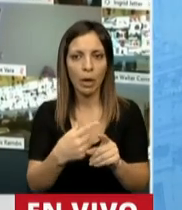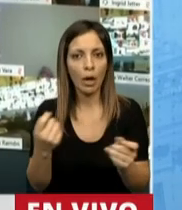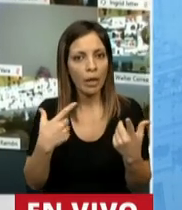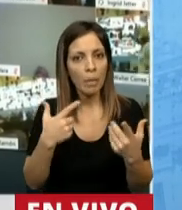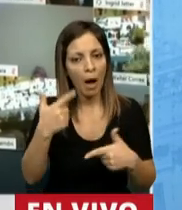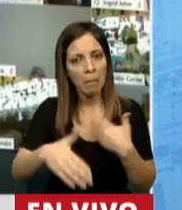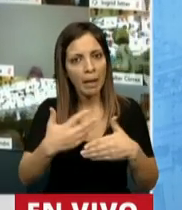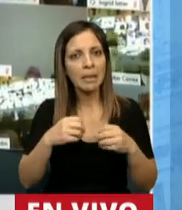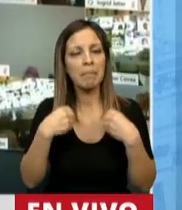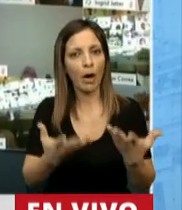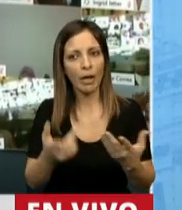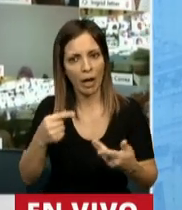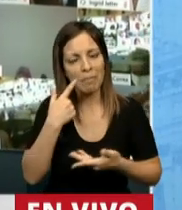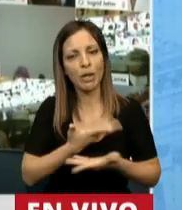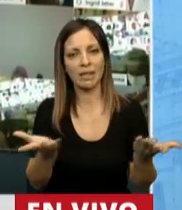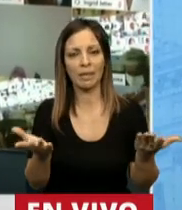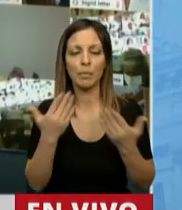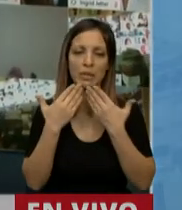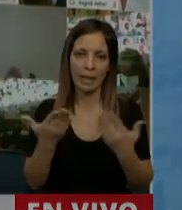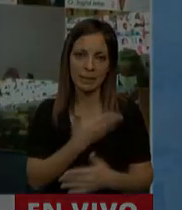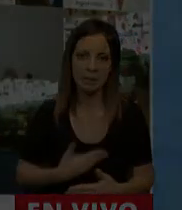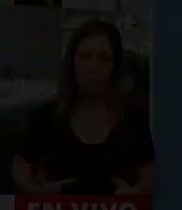y lo estamos demostrando. Muchas gracias, señor presidente. Gracias, diputado.